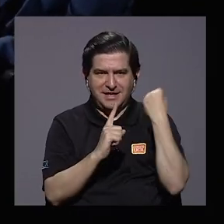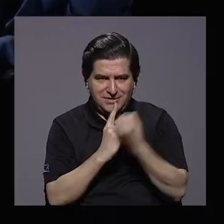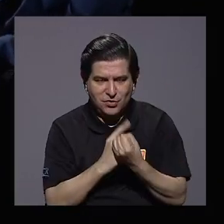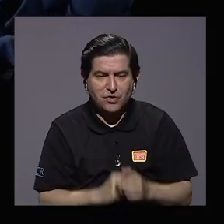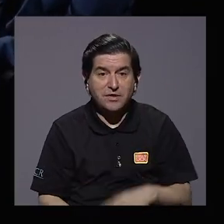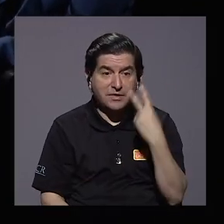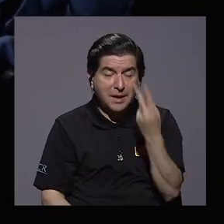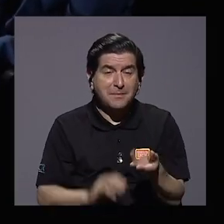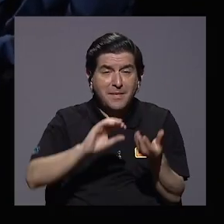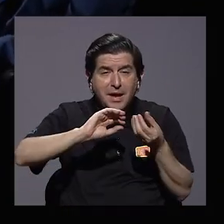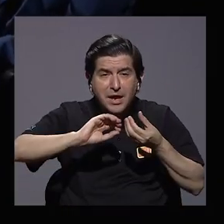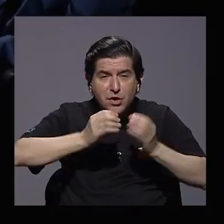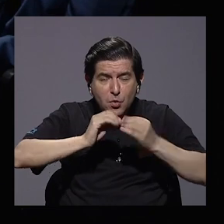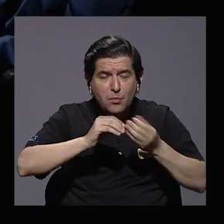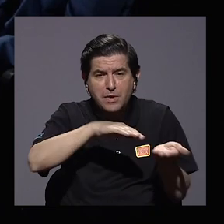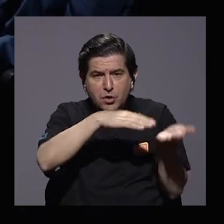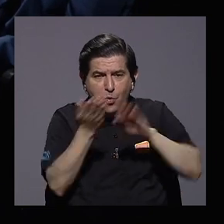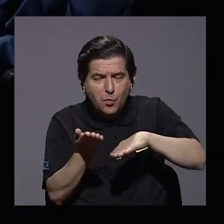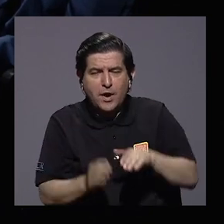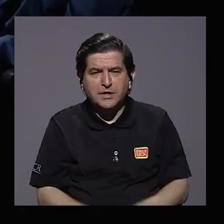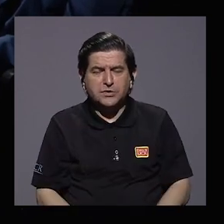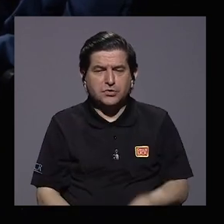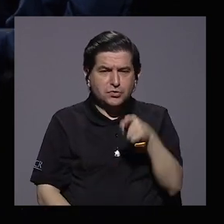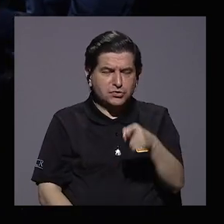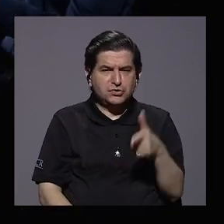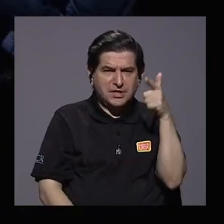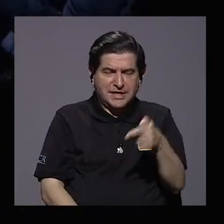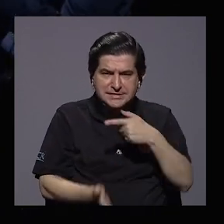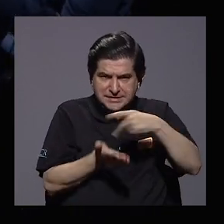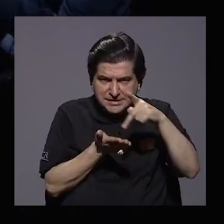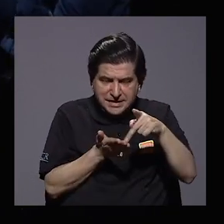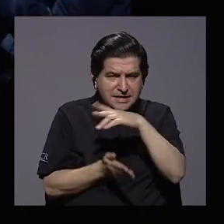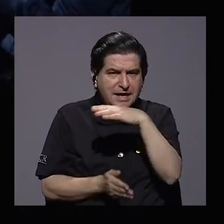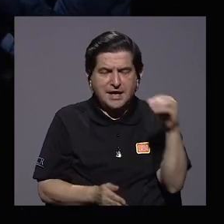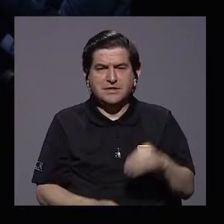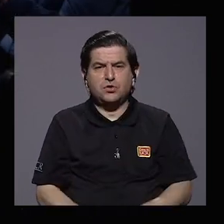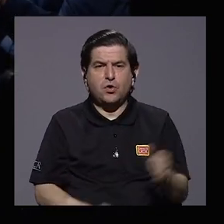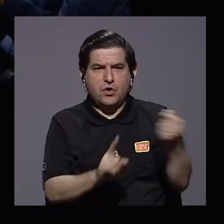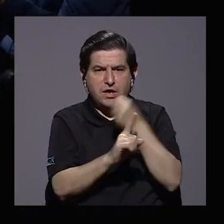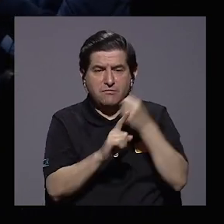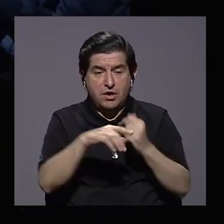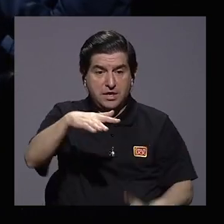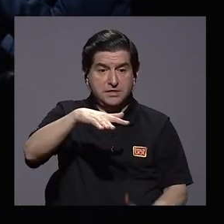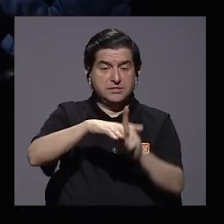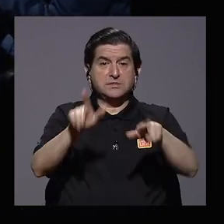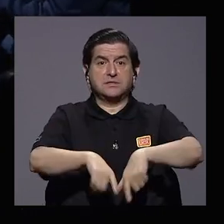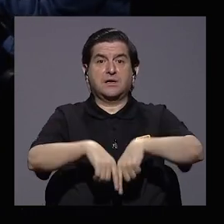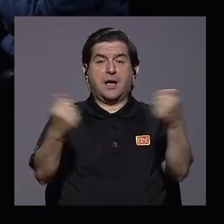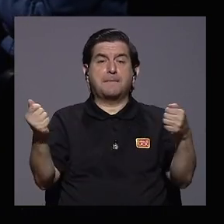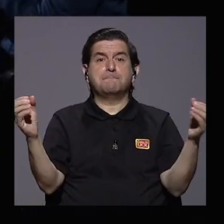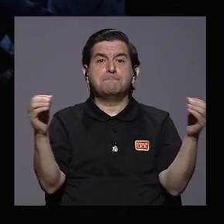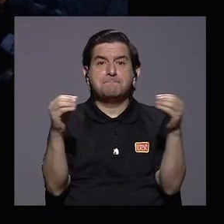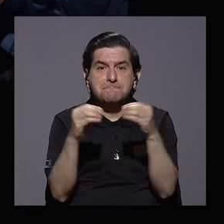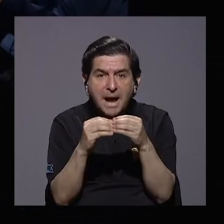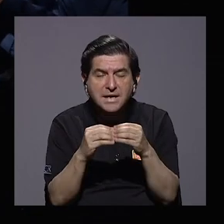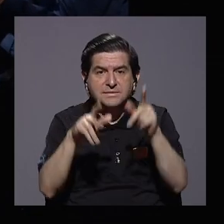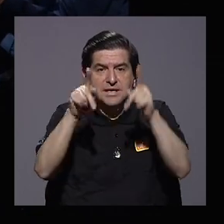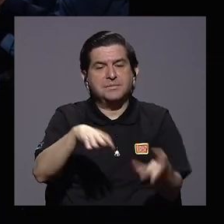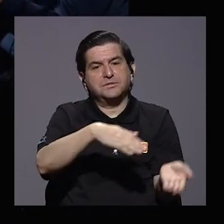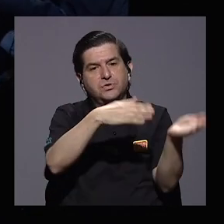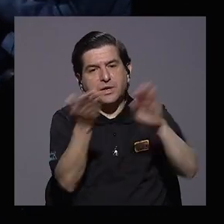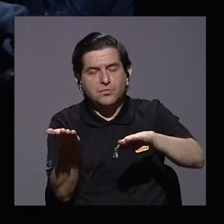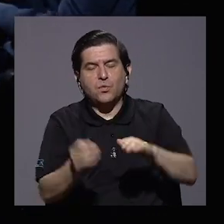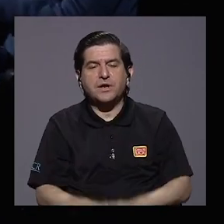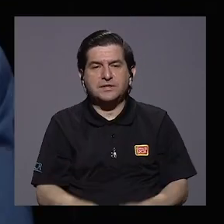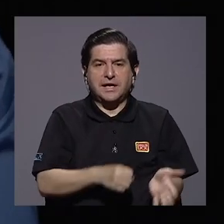muertos por sicariato y muertos por violencia, de acuerdo a lo que han salido en la prensa, son más que los muertos